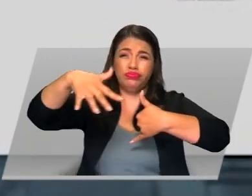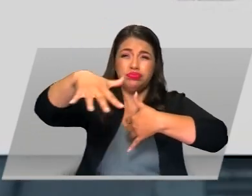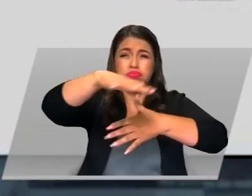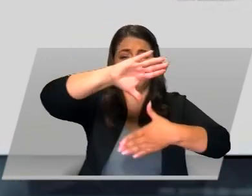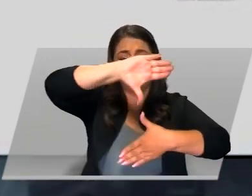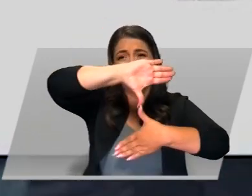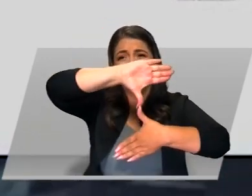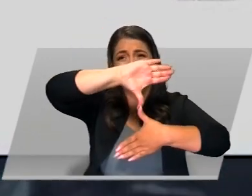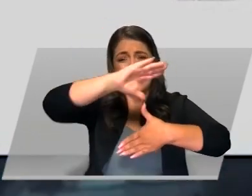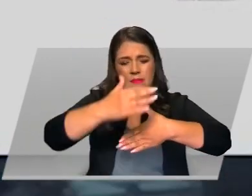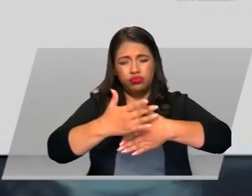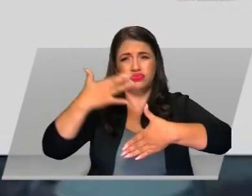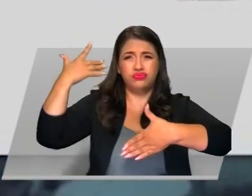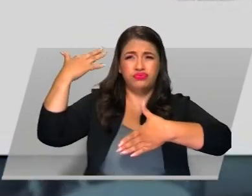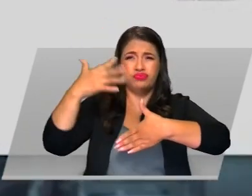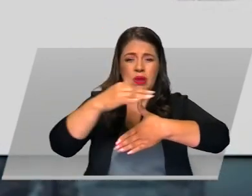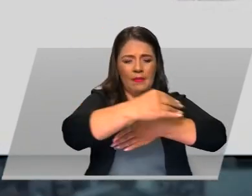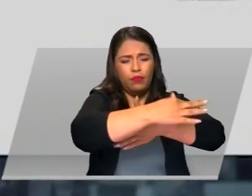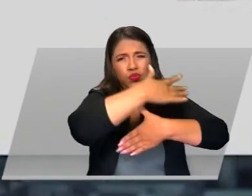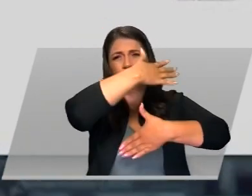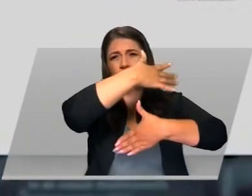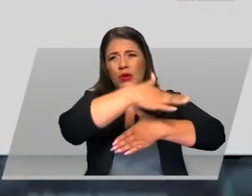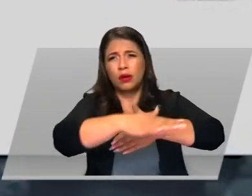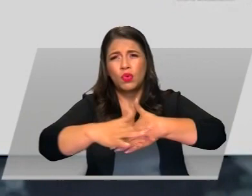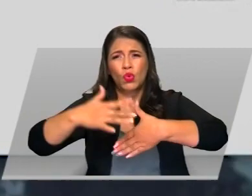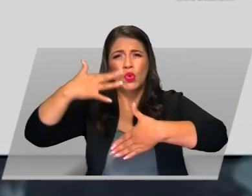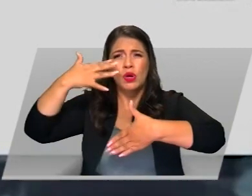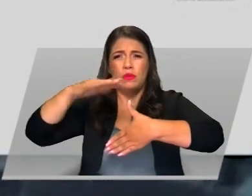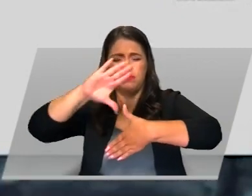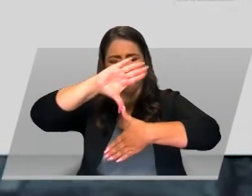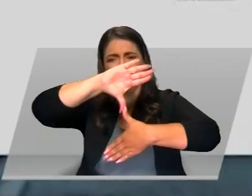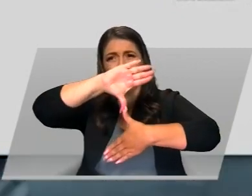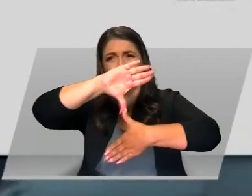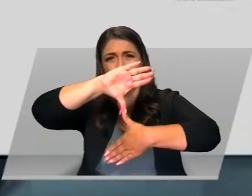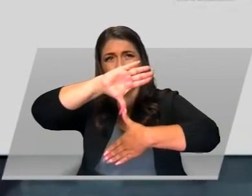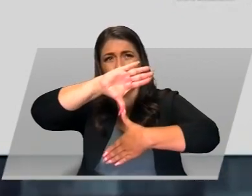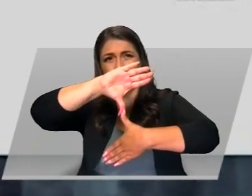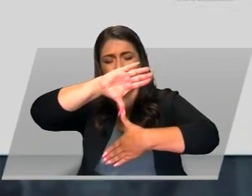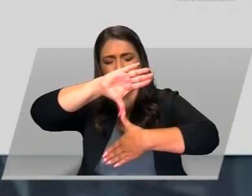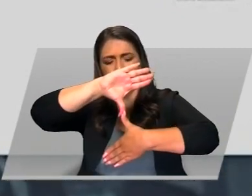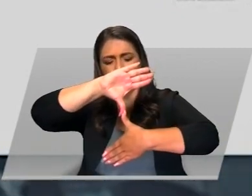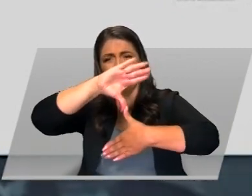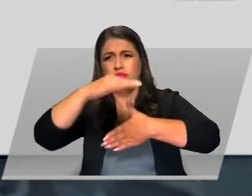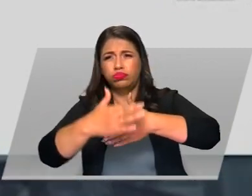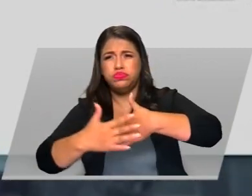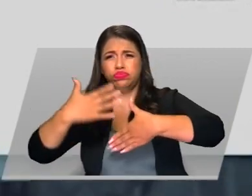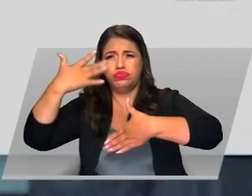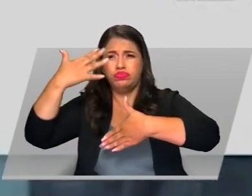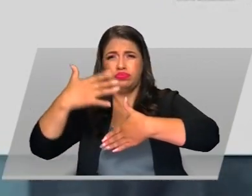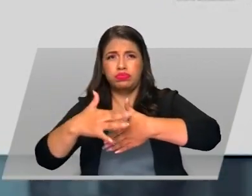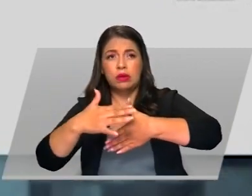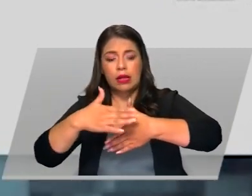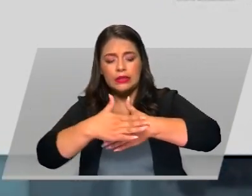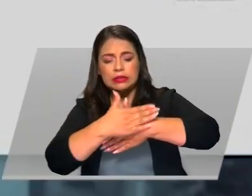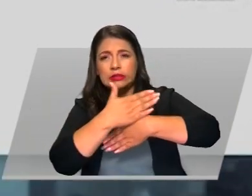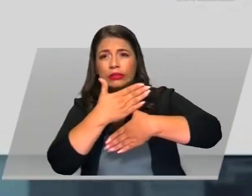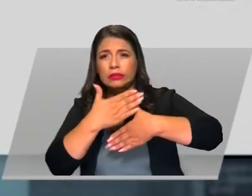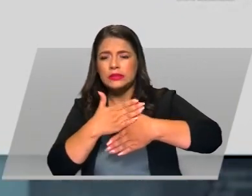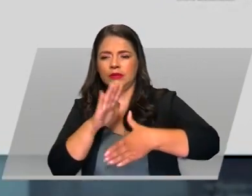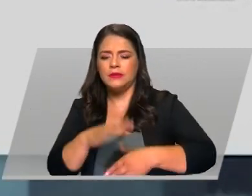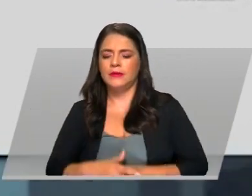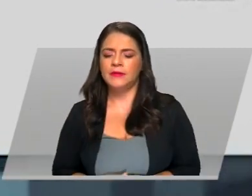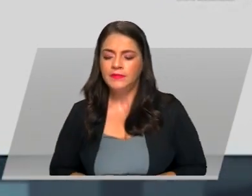en el costado oeste del continente y en el centro del Pacífico.